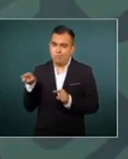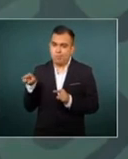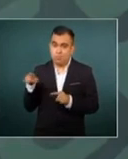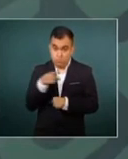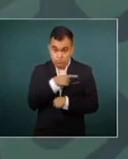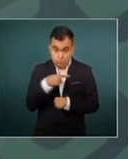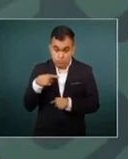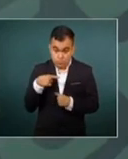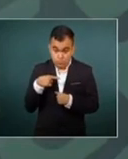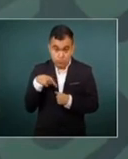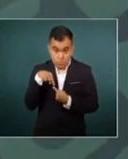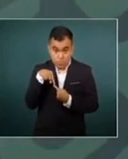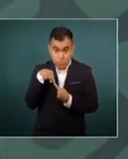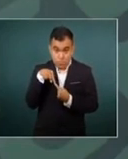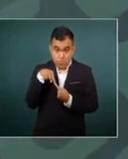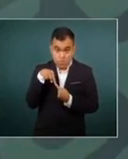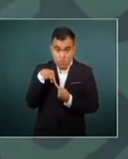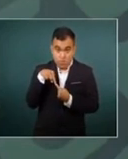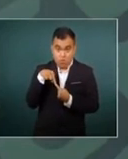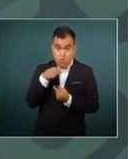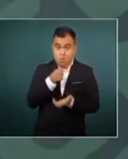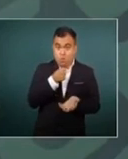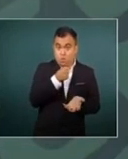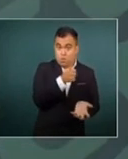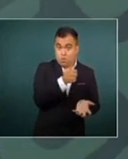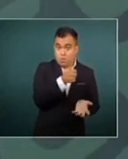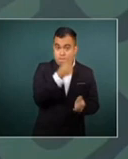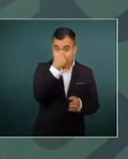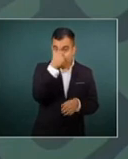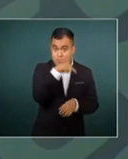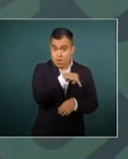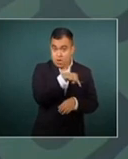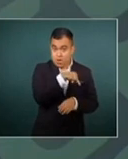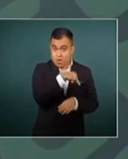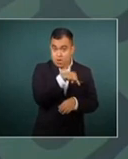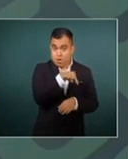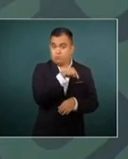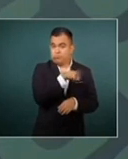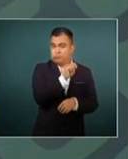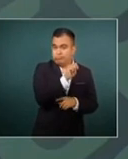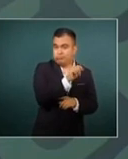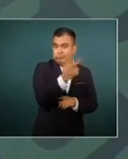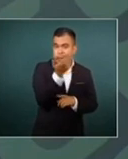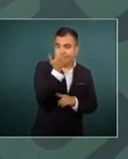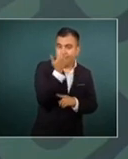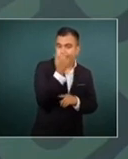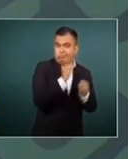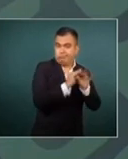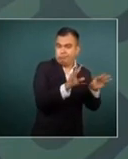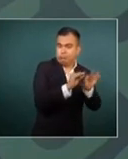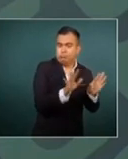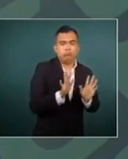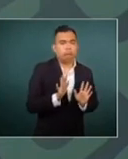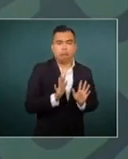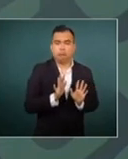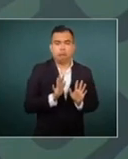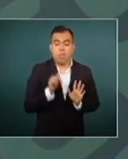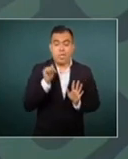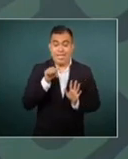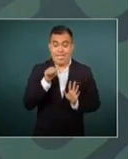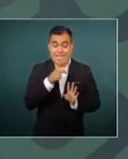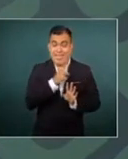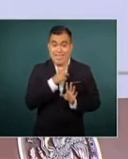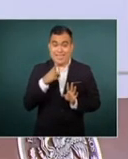destinar a pagar a medios de comunicación. La deuda pública tiene que destinarse para